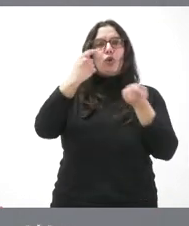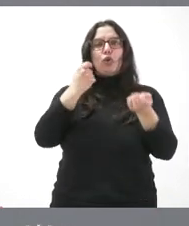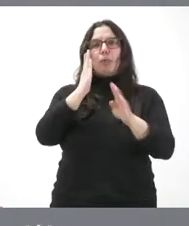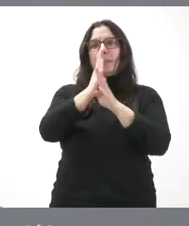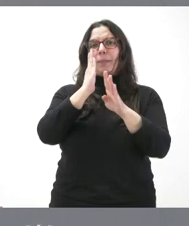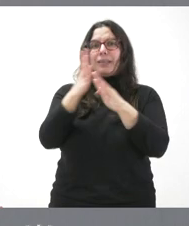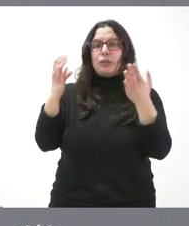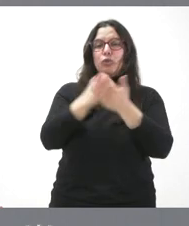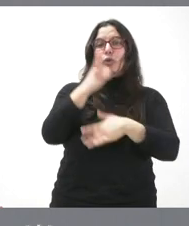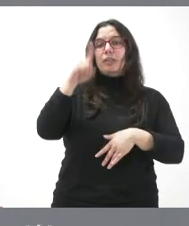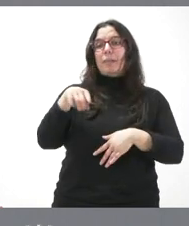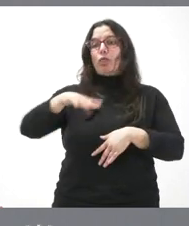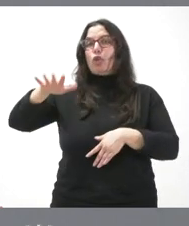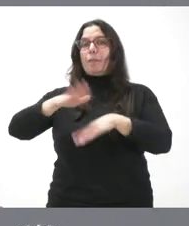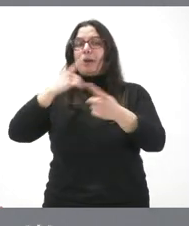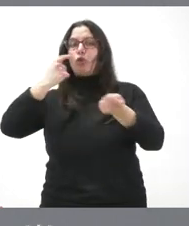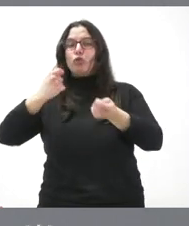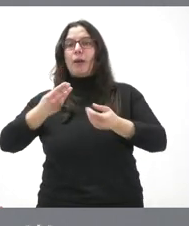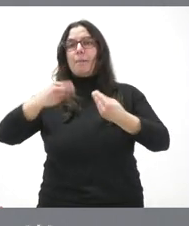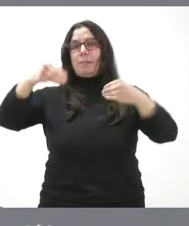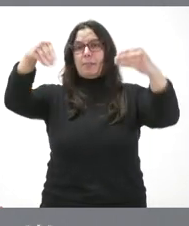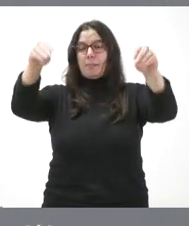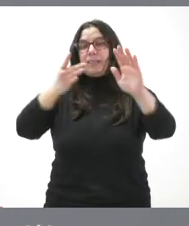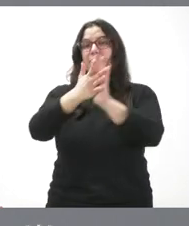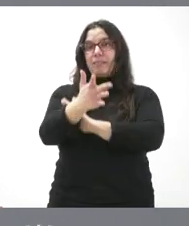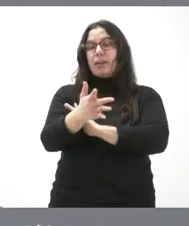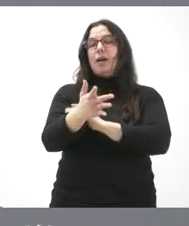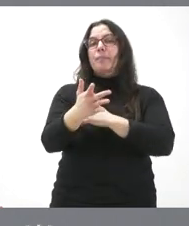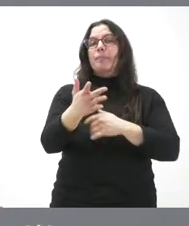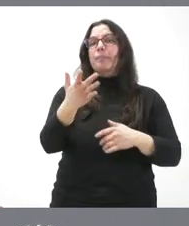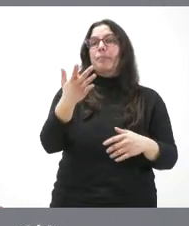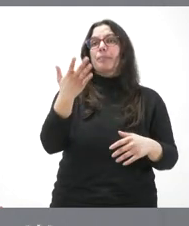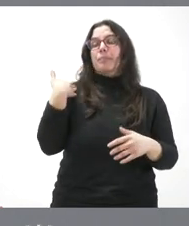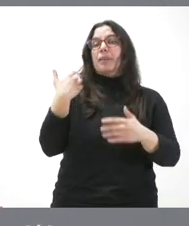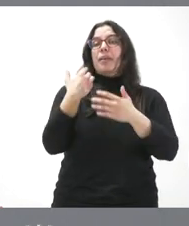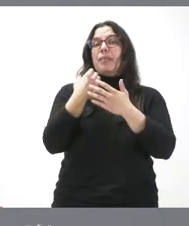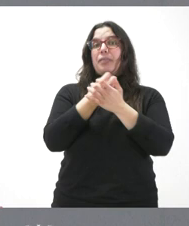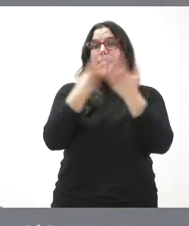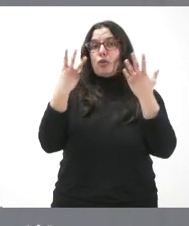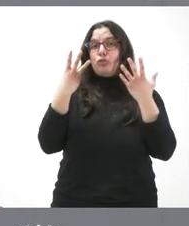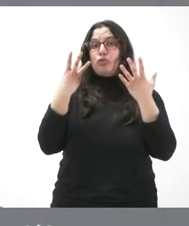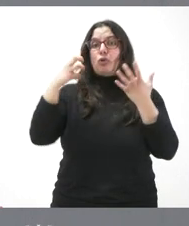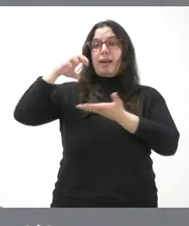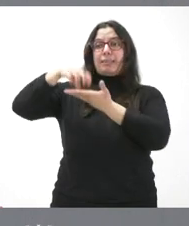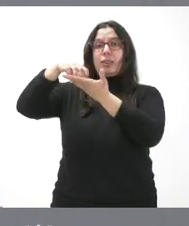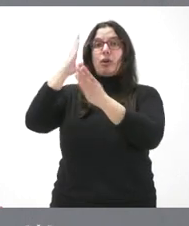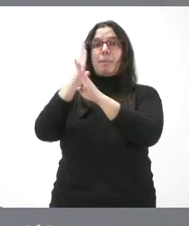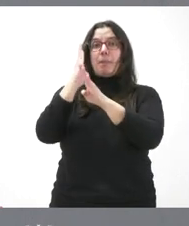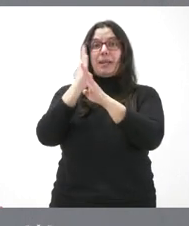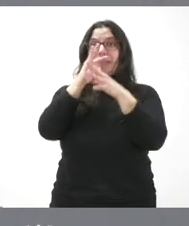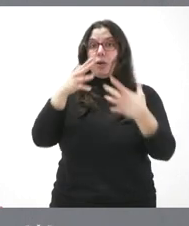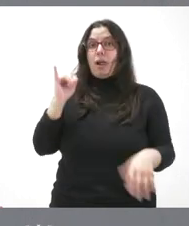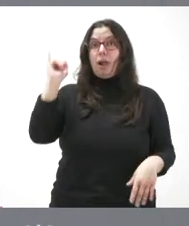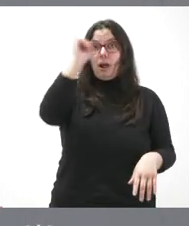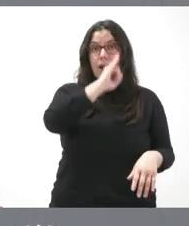e introducir nuevos puntos de medida. De esta forma vamos a poder pasar de 18 estaciones permanentes instaladas en la actualidad